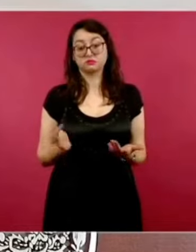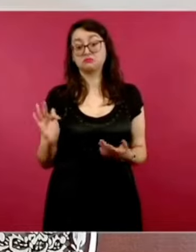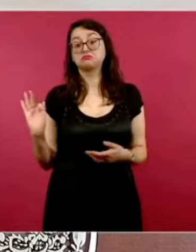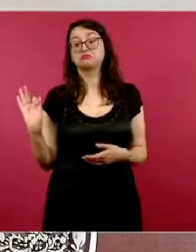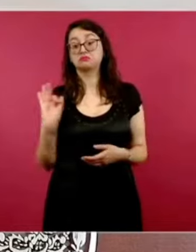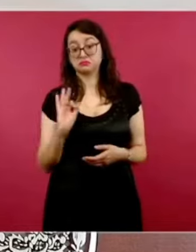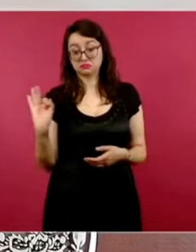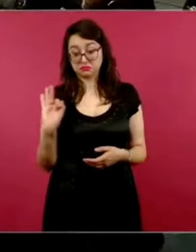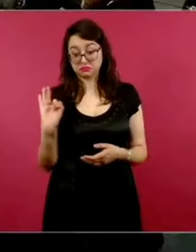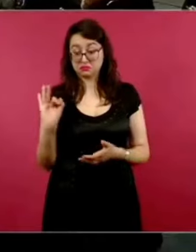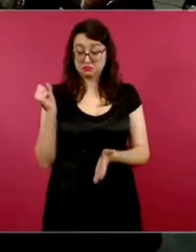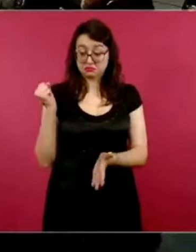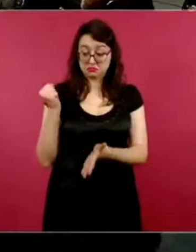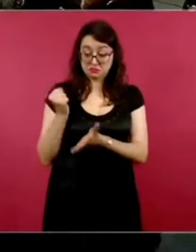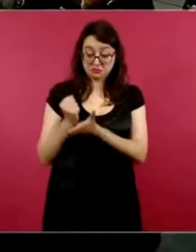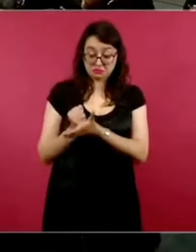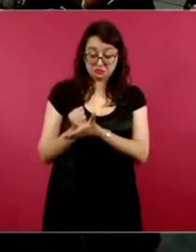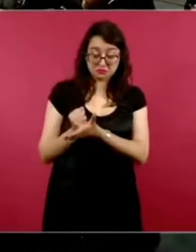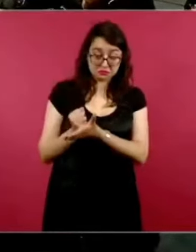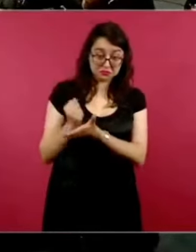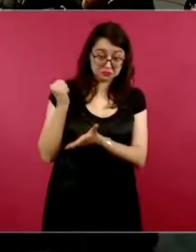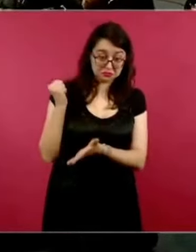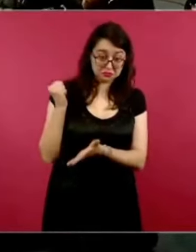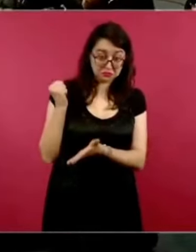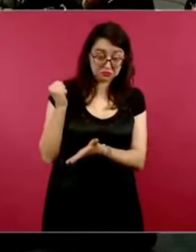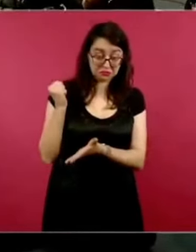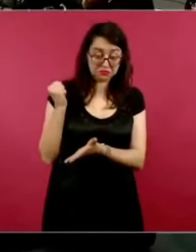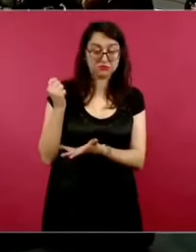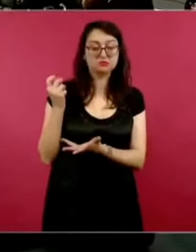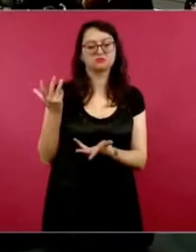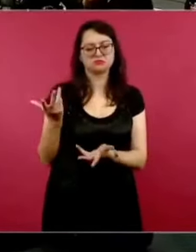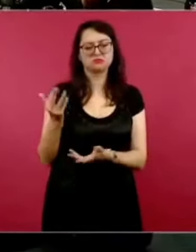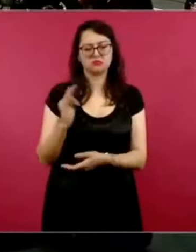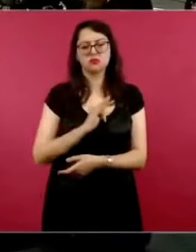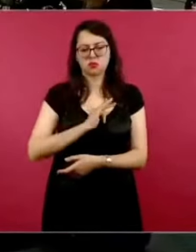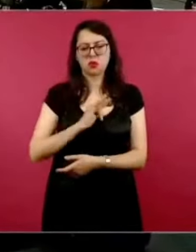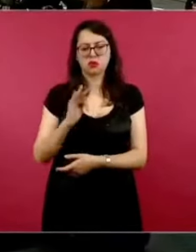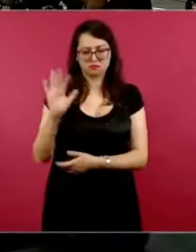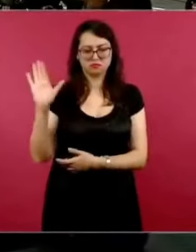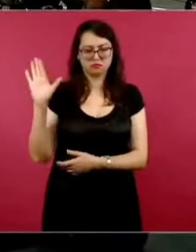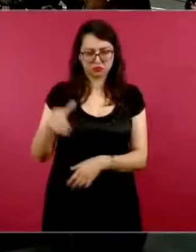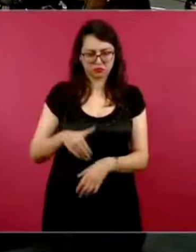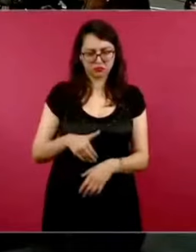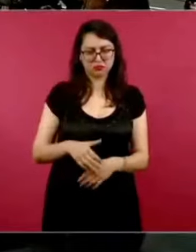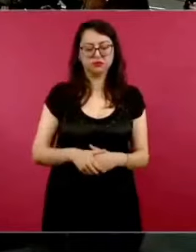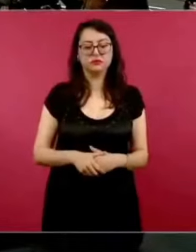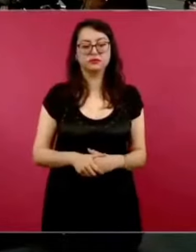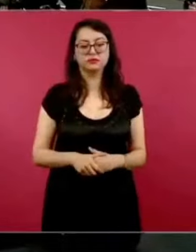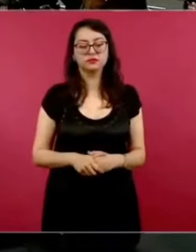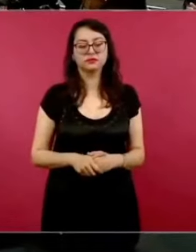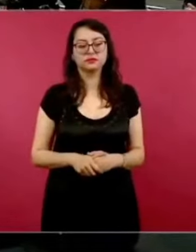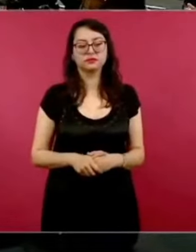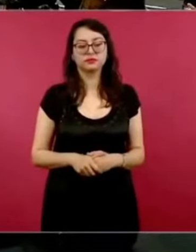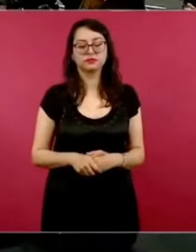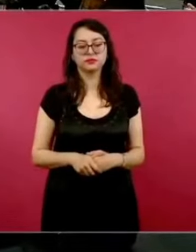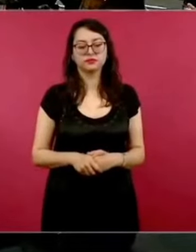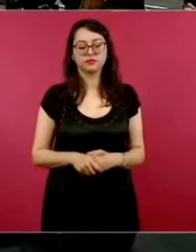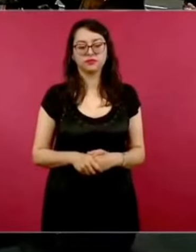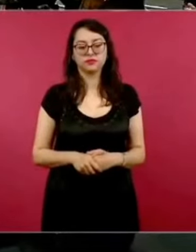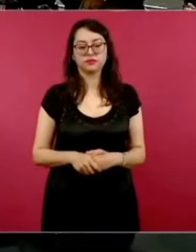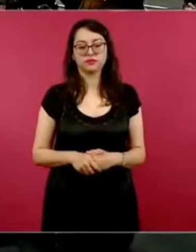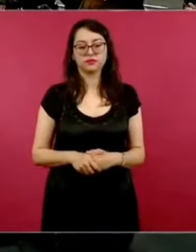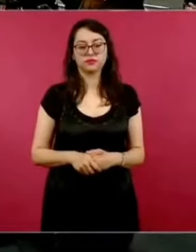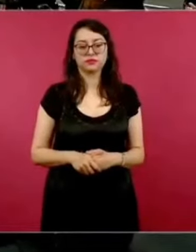lo traemos, pero no lo